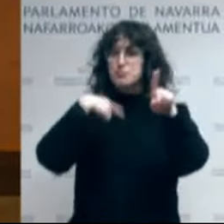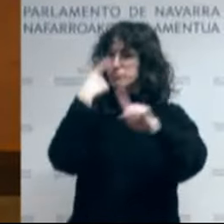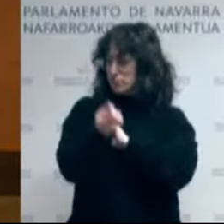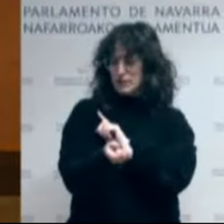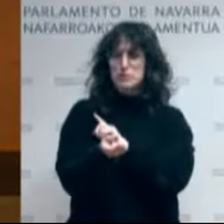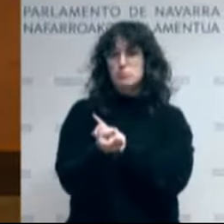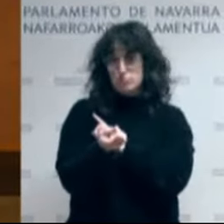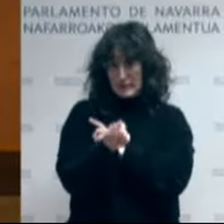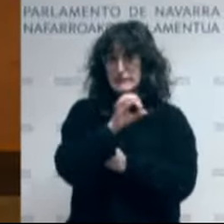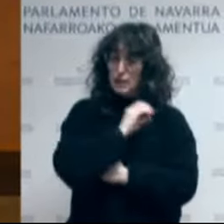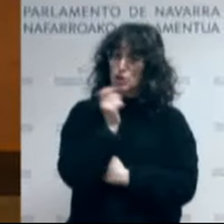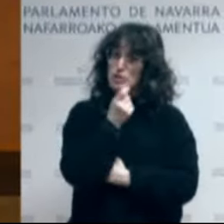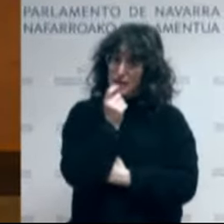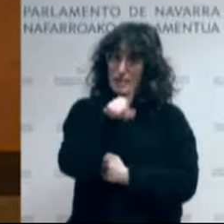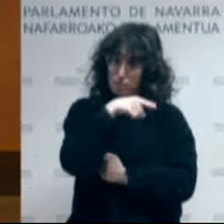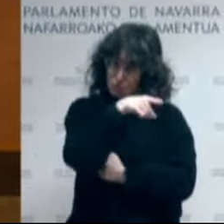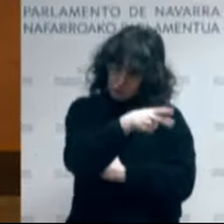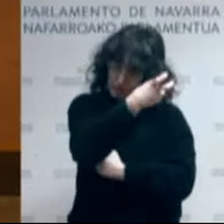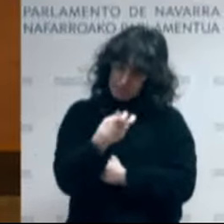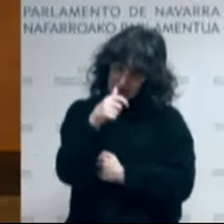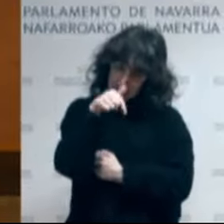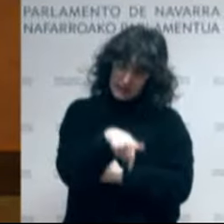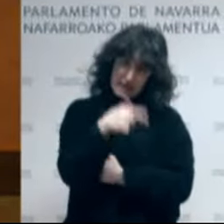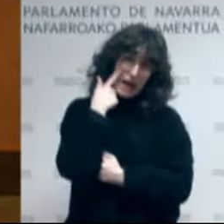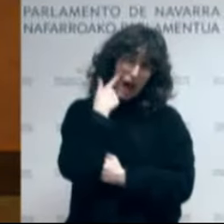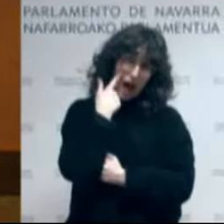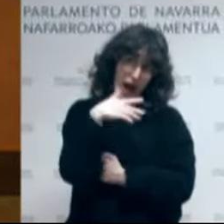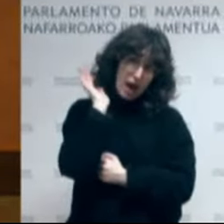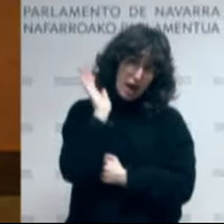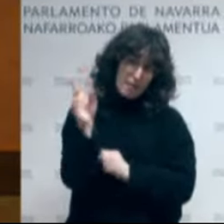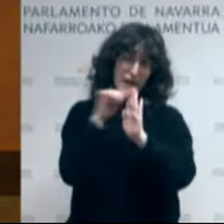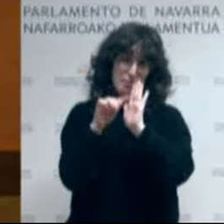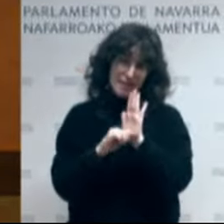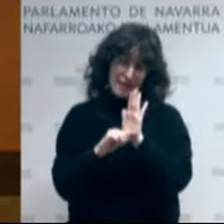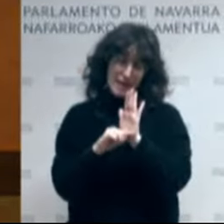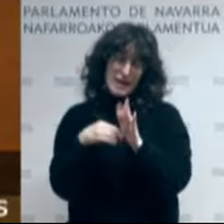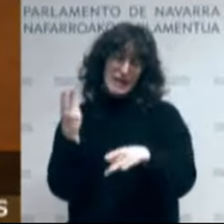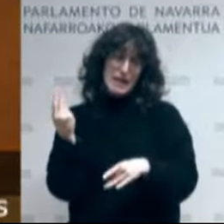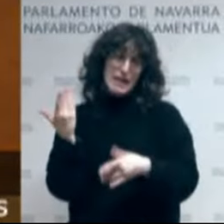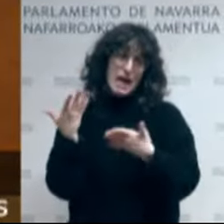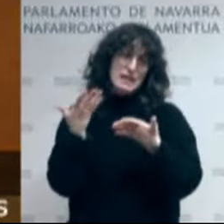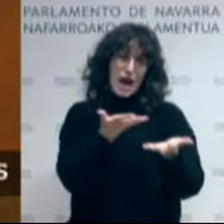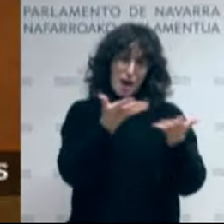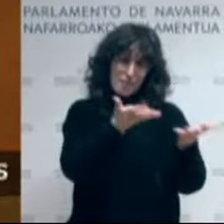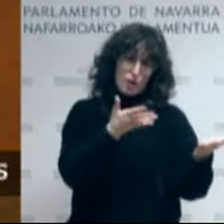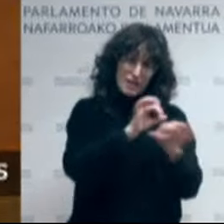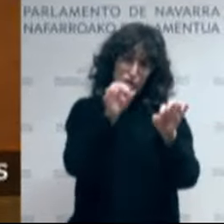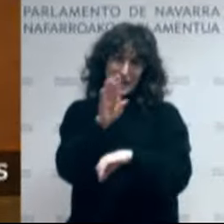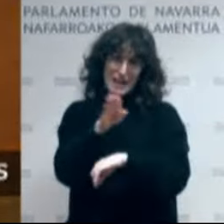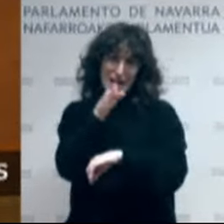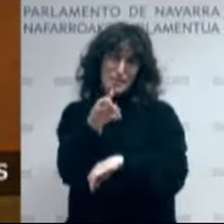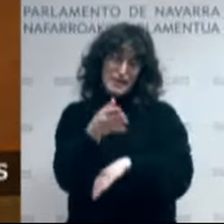señor Esparza, bajará aquí usted y ya me dirá cuál de todas estas medidas y aportaciones que ha realizado Euskal Herria Bildu